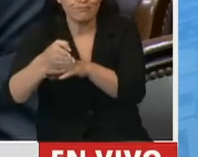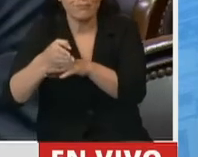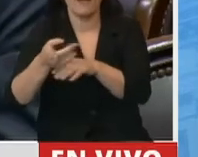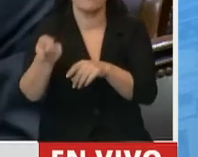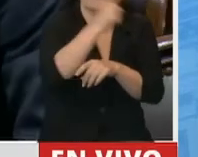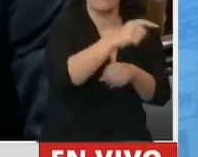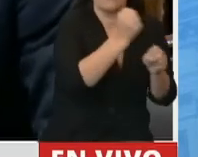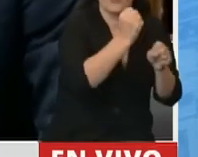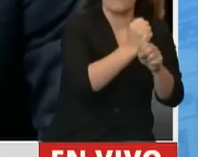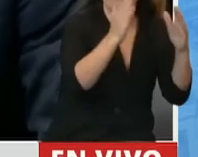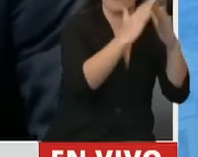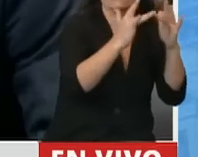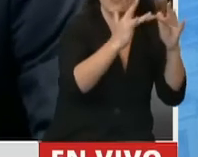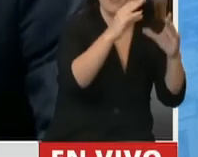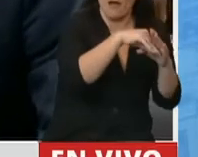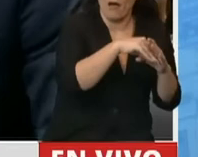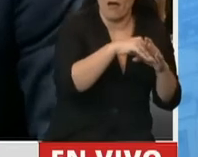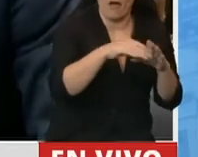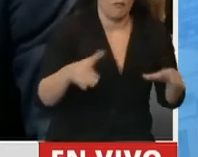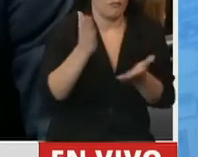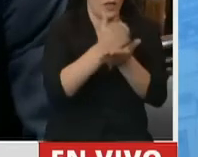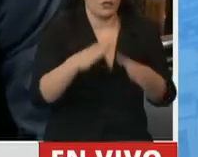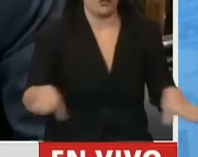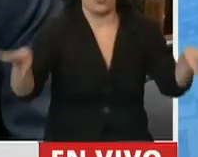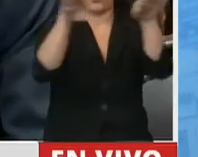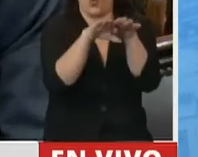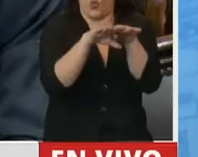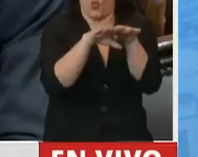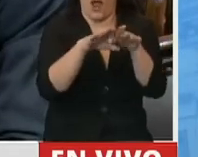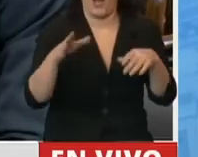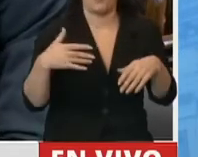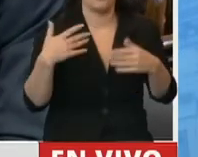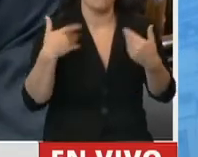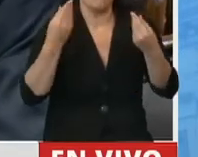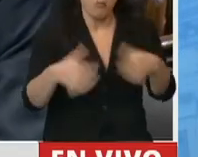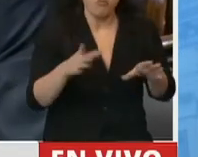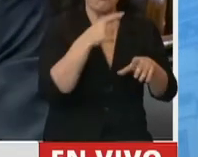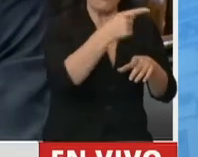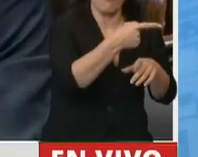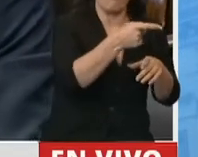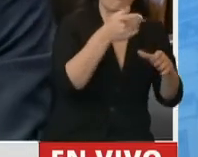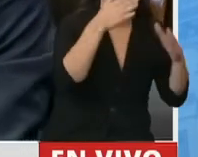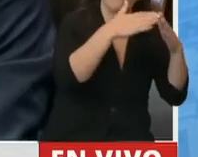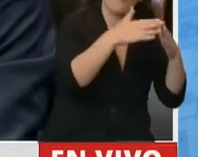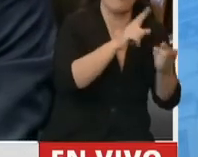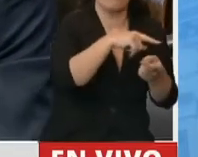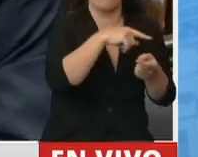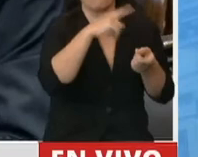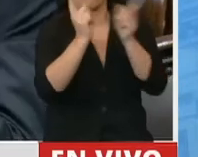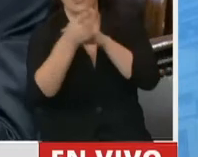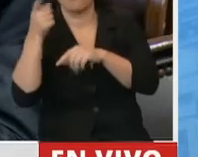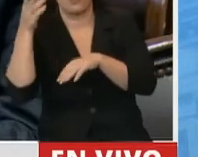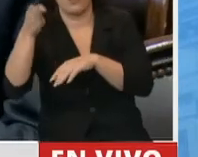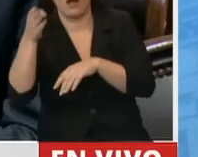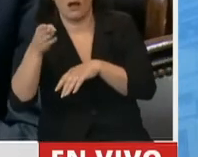del teletrabajo, la voluntariedad, la reversibilidad, el derecho a la desconexión. La